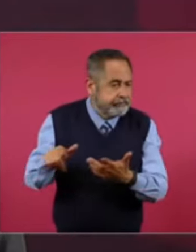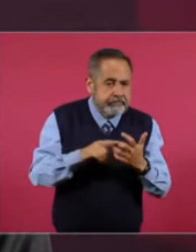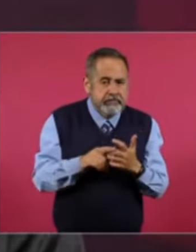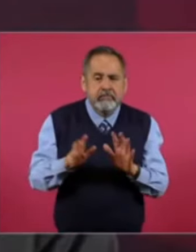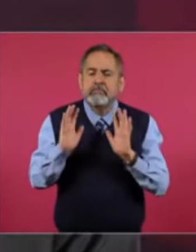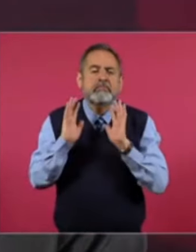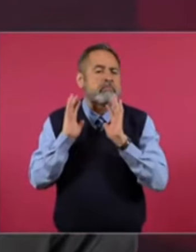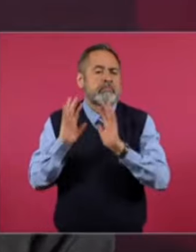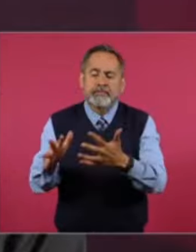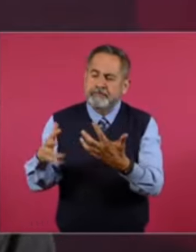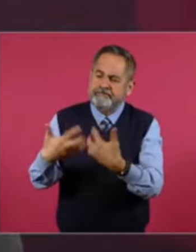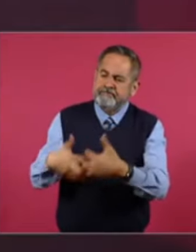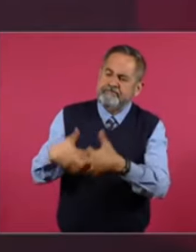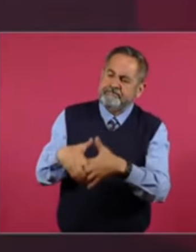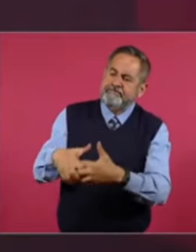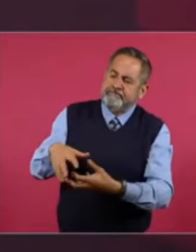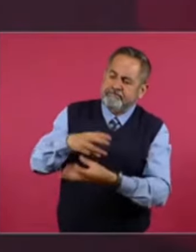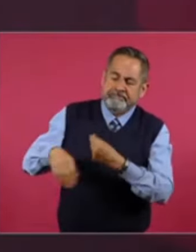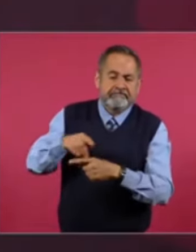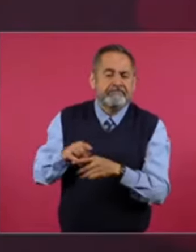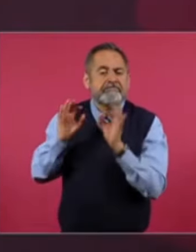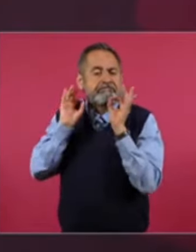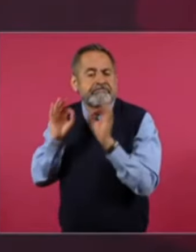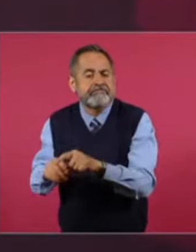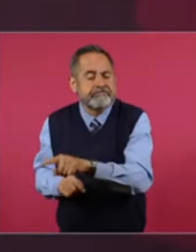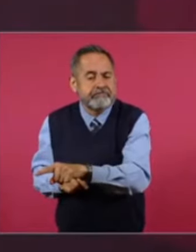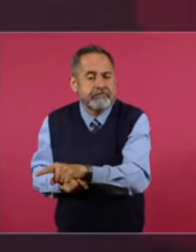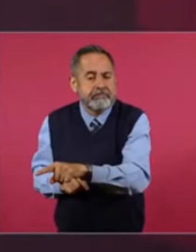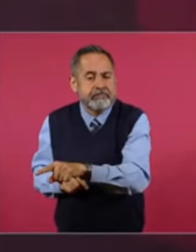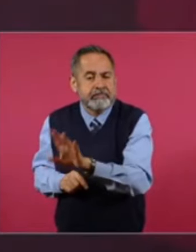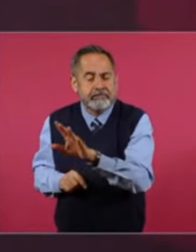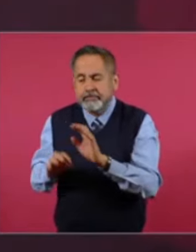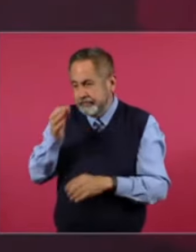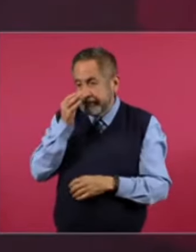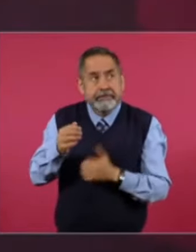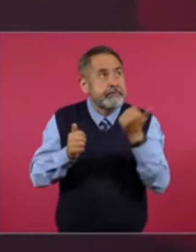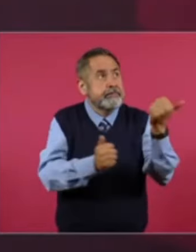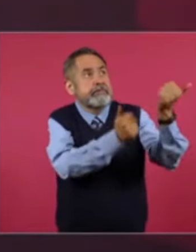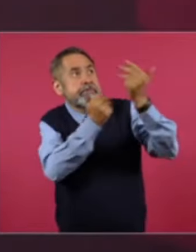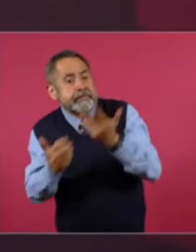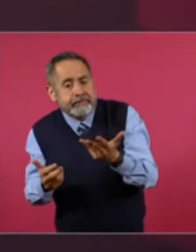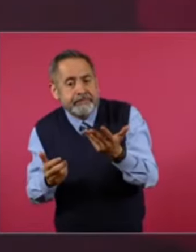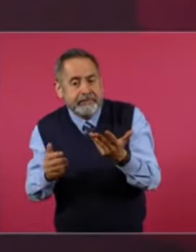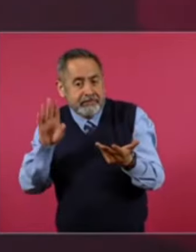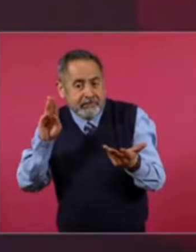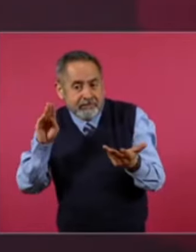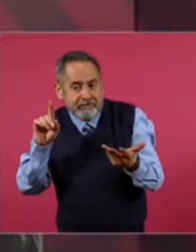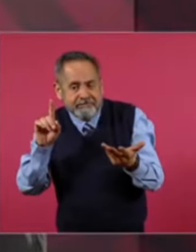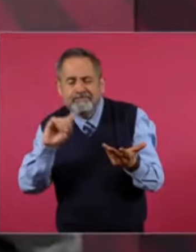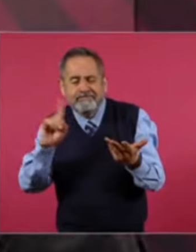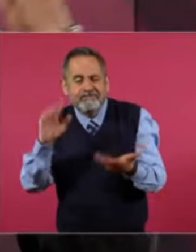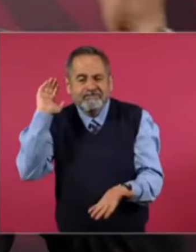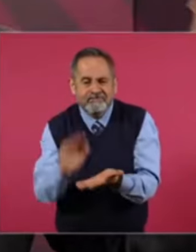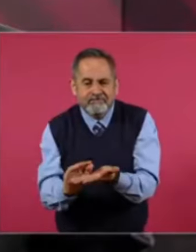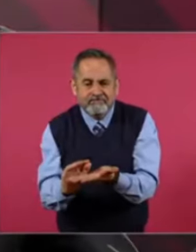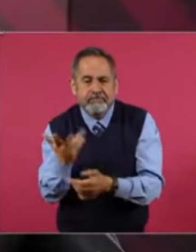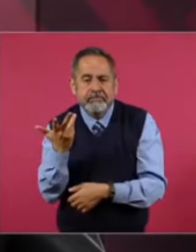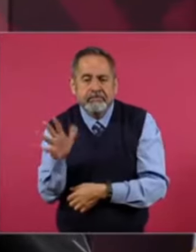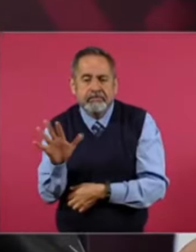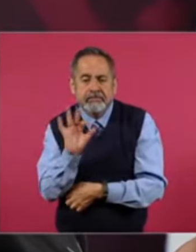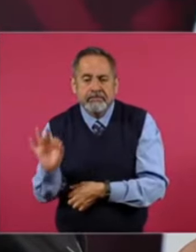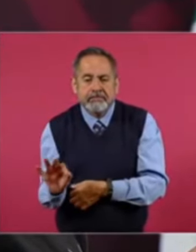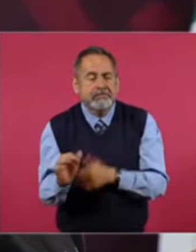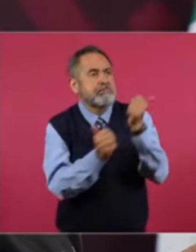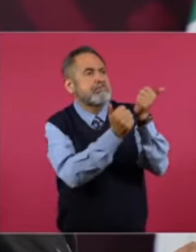Estamos. Estamos. Estamos. Importando. Solo. El 10 por ciento. De las gasolinas. Del 90 por ciento.